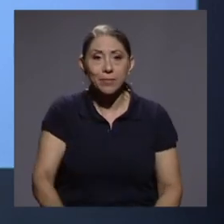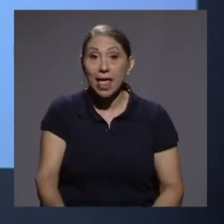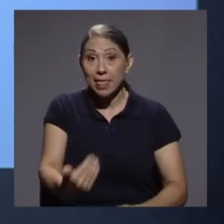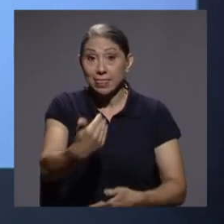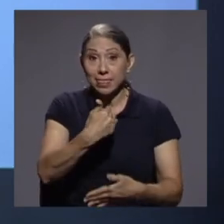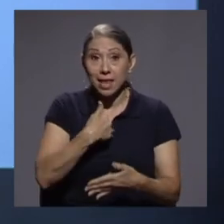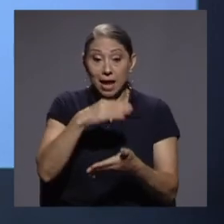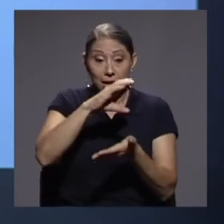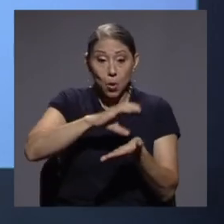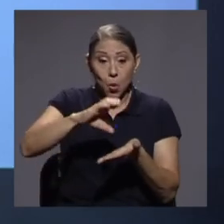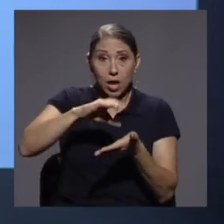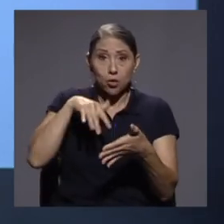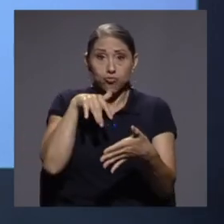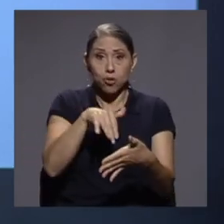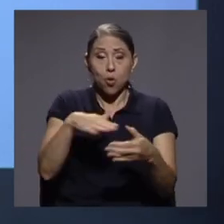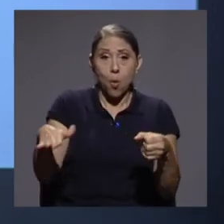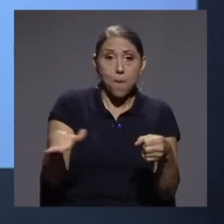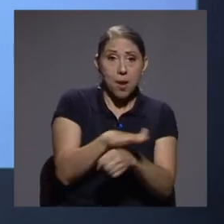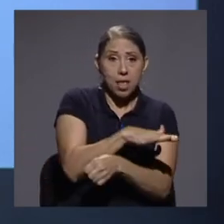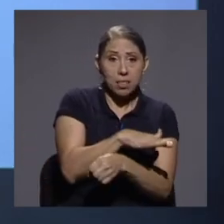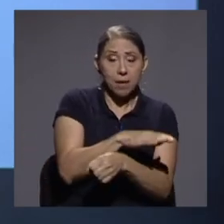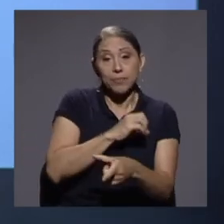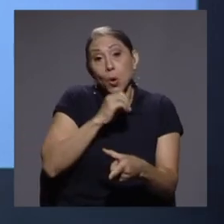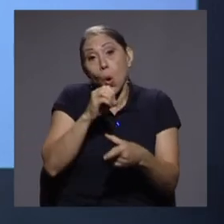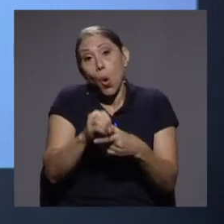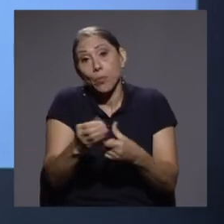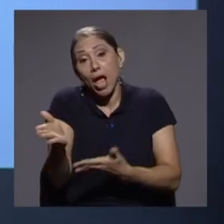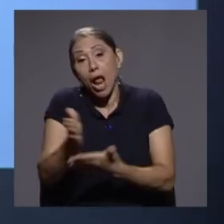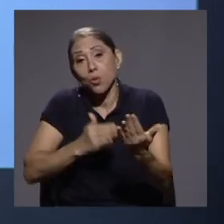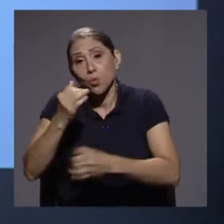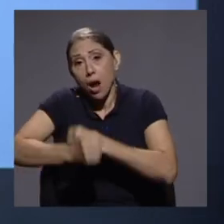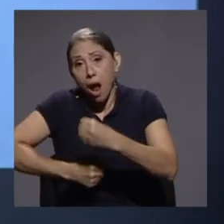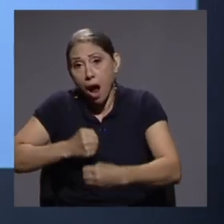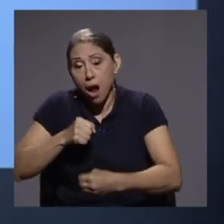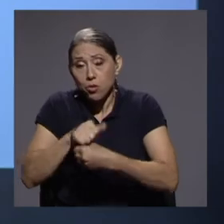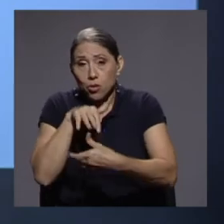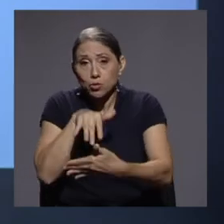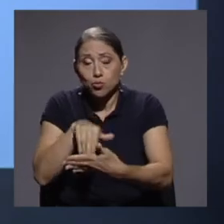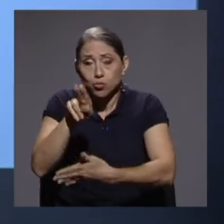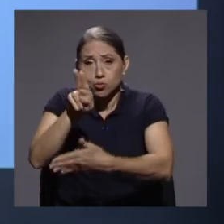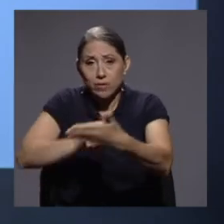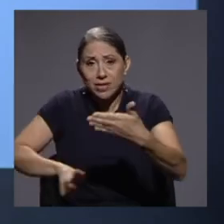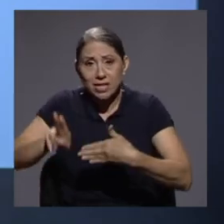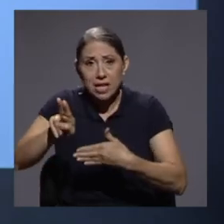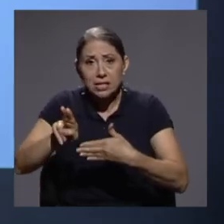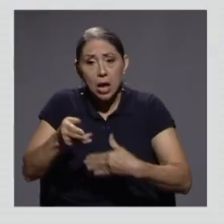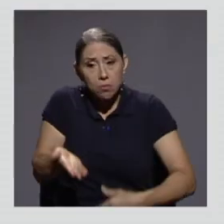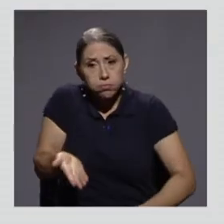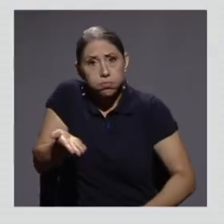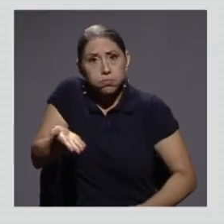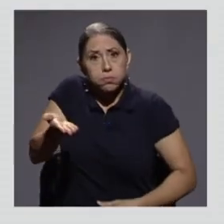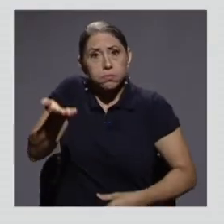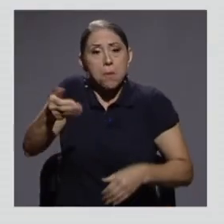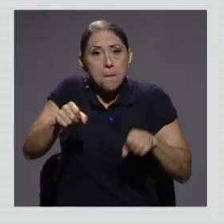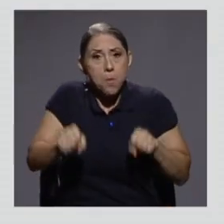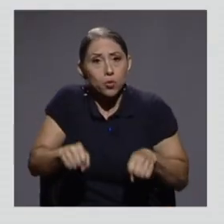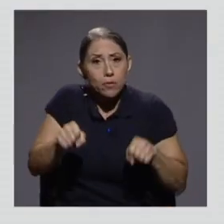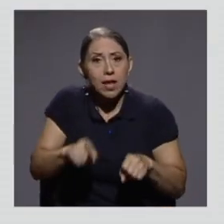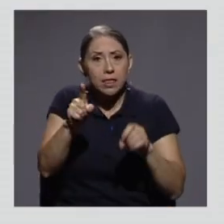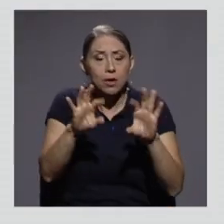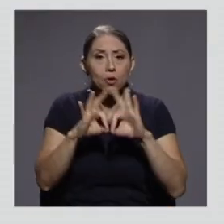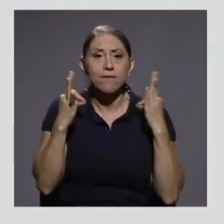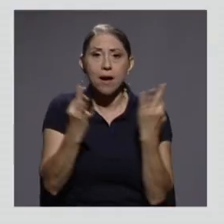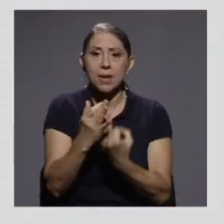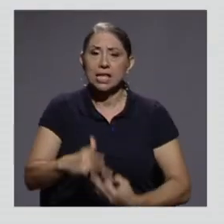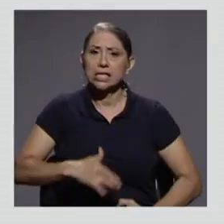completa o algún grado de universidad incrementa la probabilidad de que una familia se sienta bien